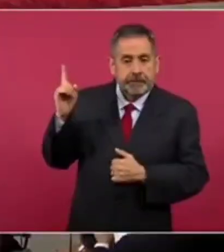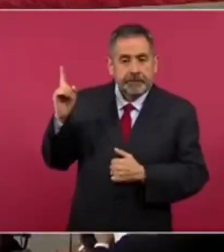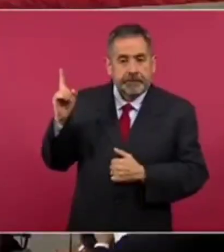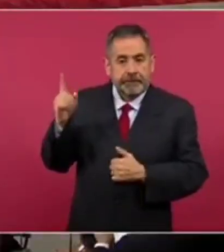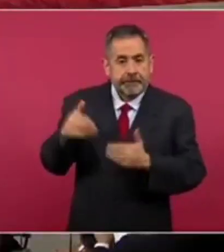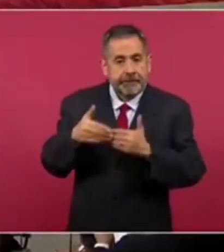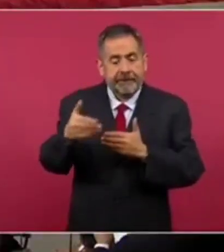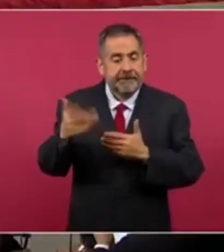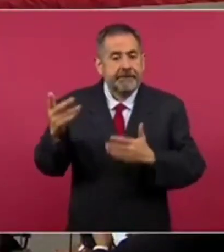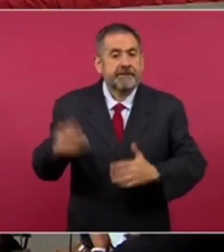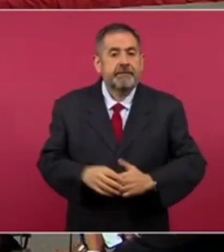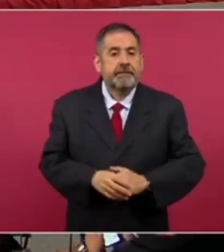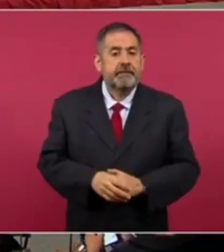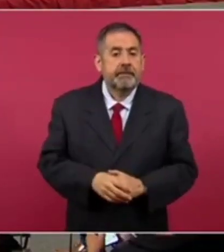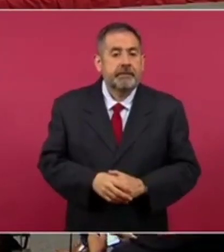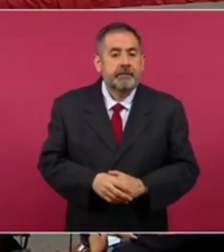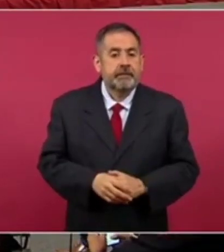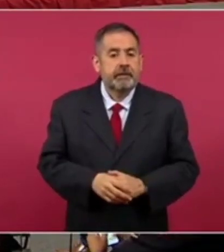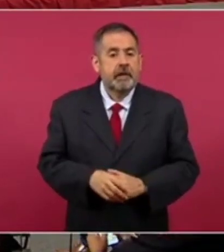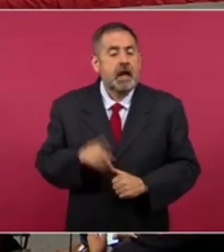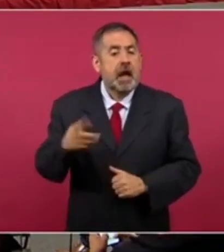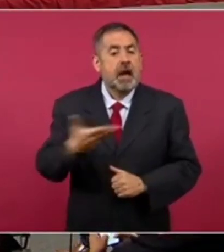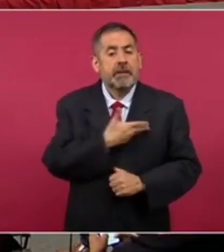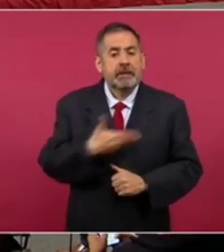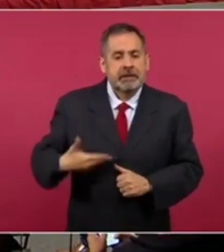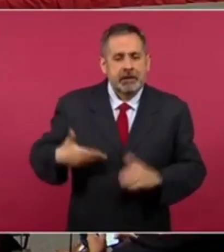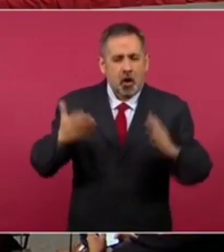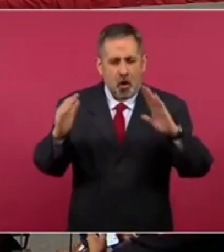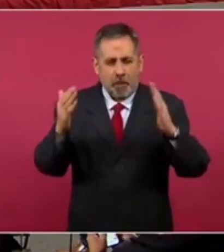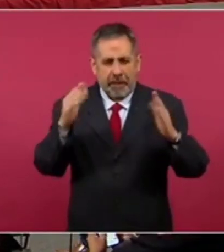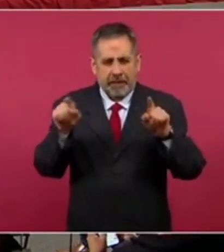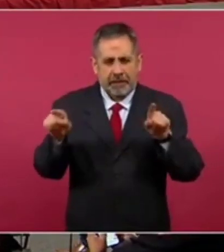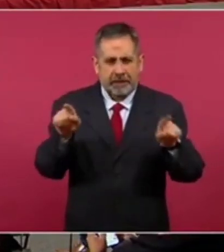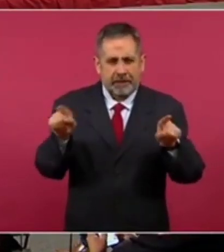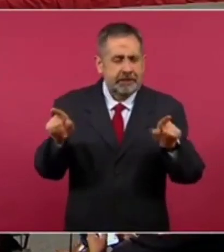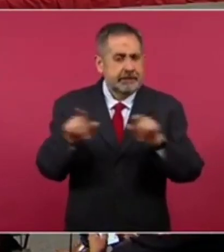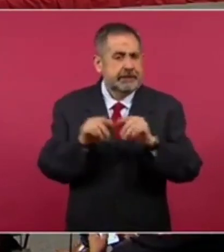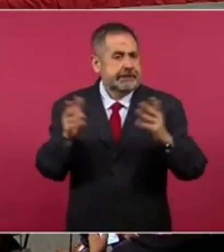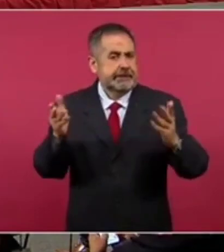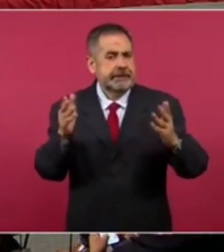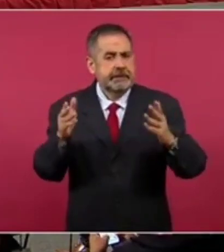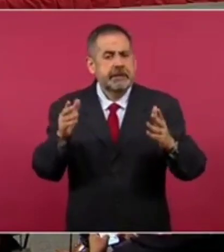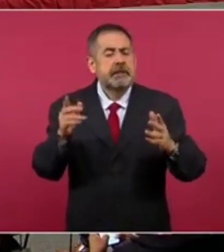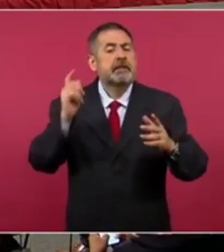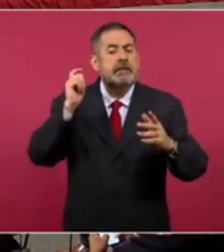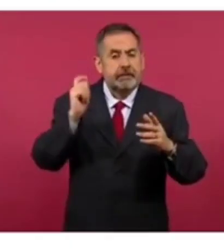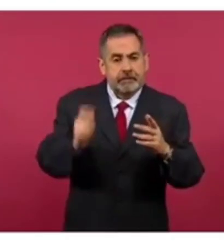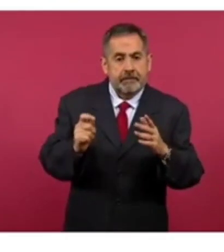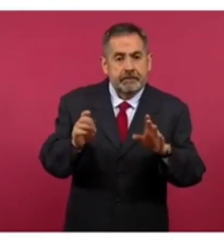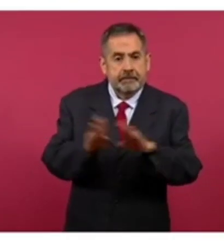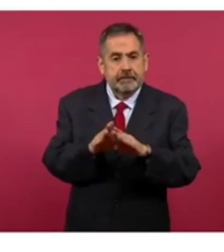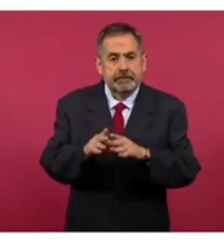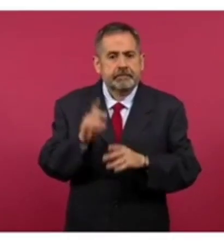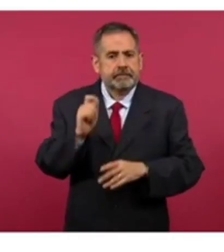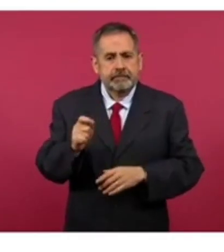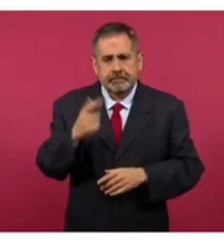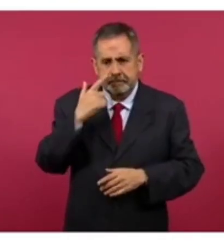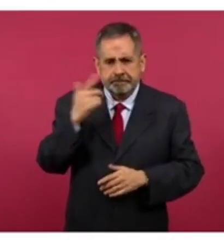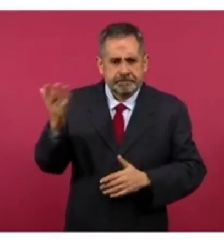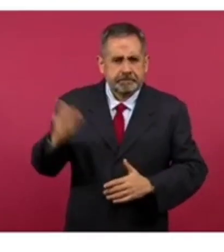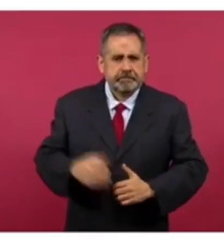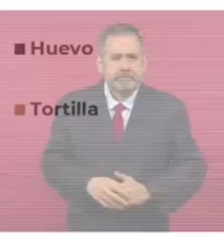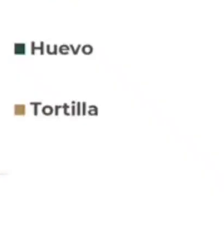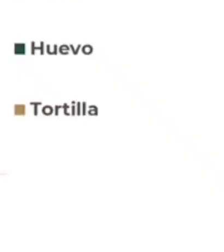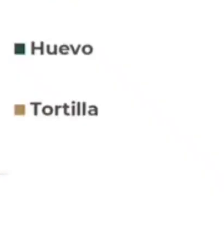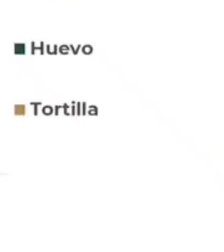adelante, tenemos, presidente, una comparación de lo que ha significado en términos de